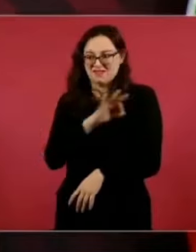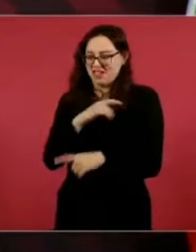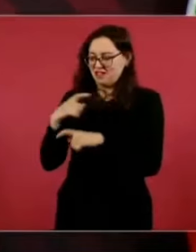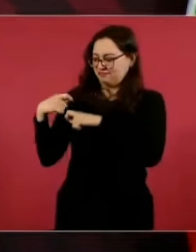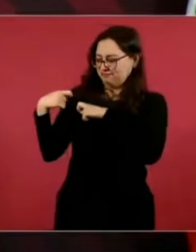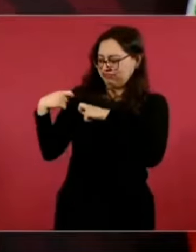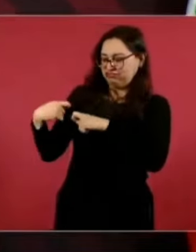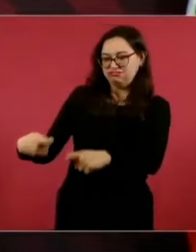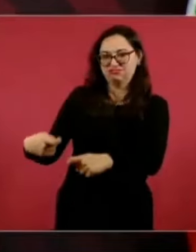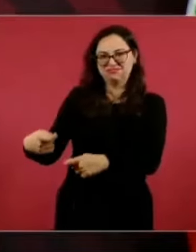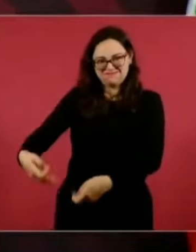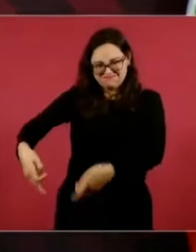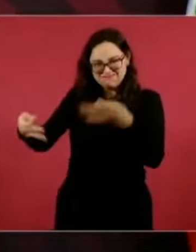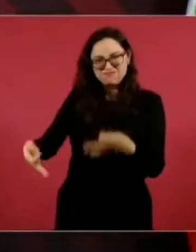Fe.